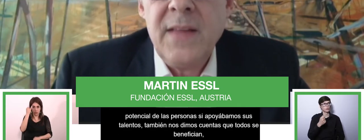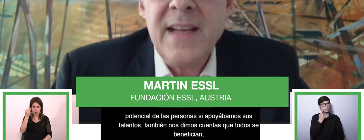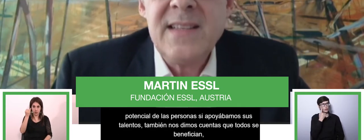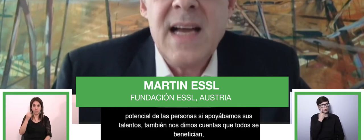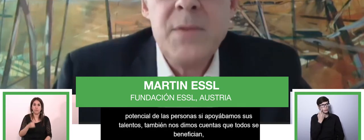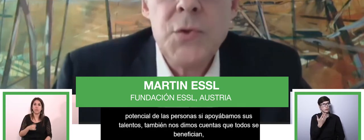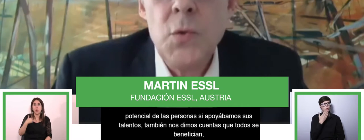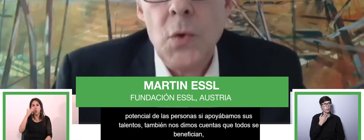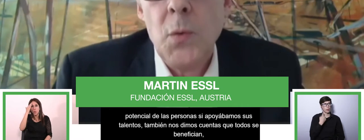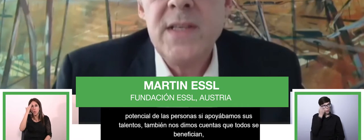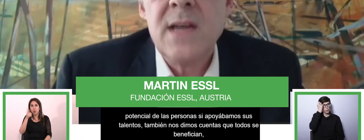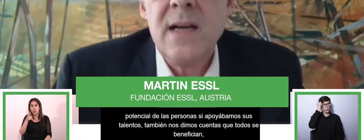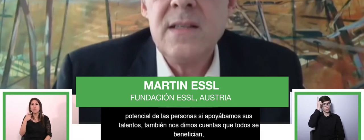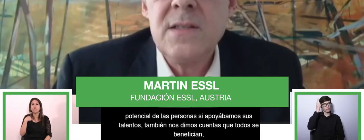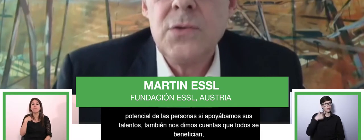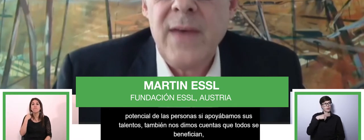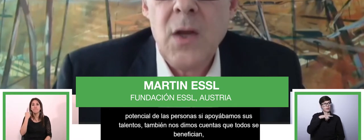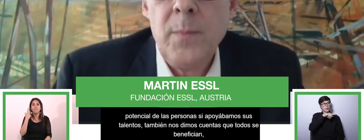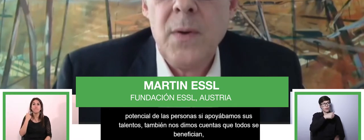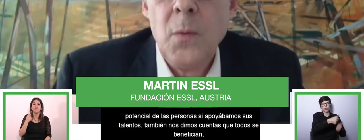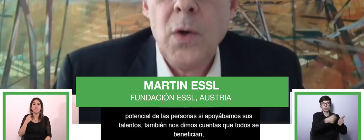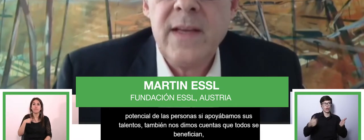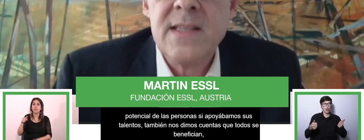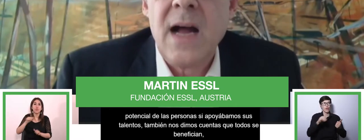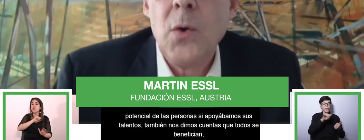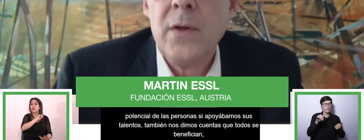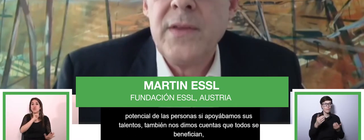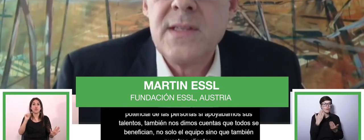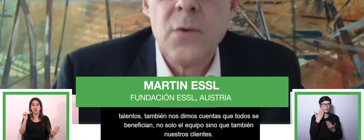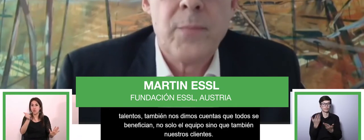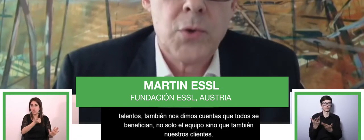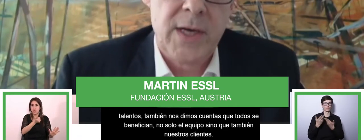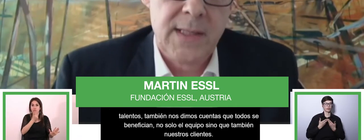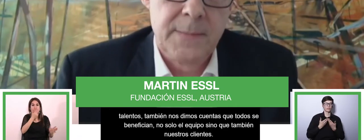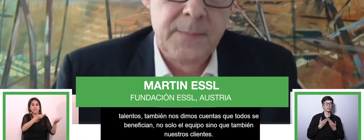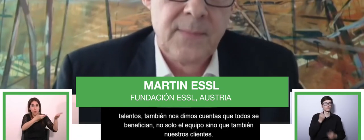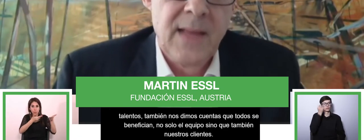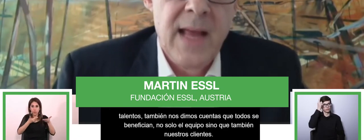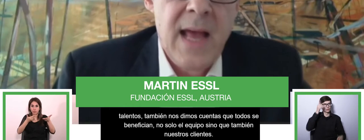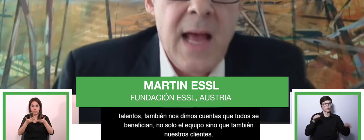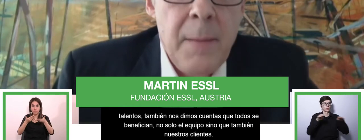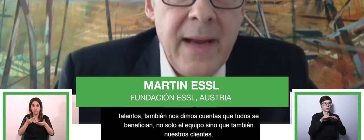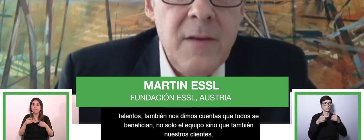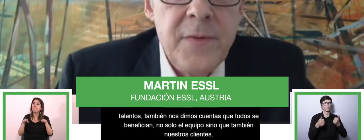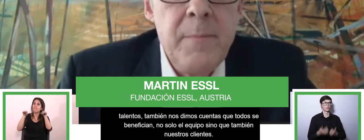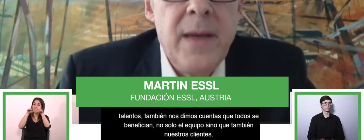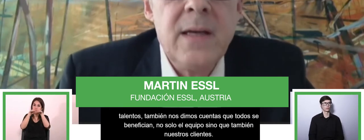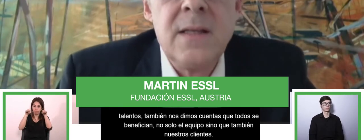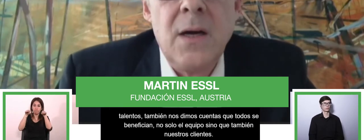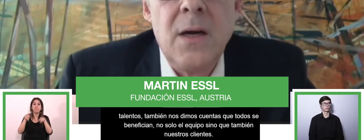tiendas Small Max. En ese tiempo empezamos a desarrollar lo que ahora se conoce como el Zero Project.